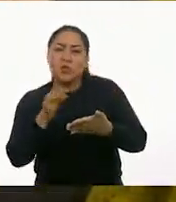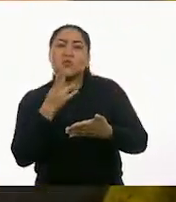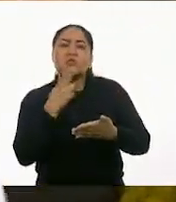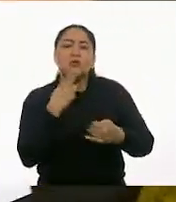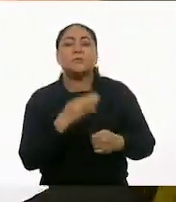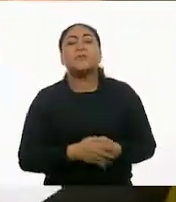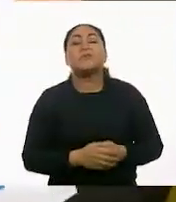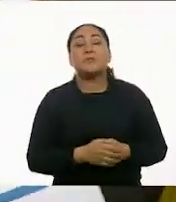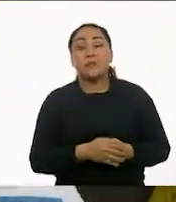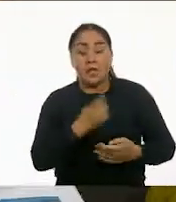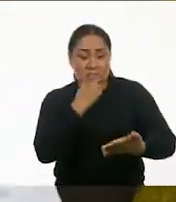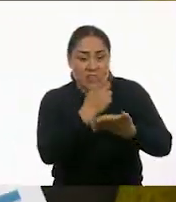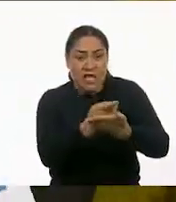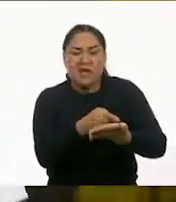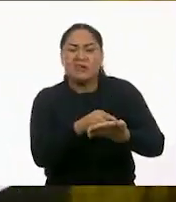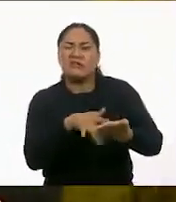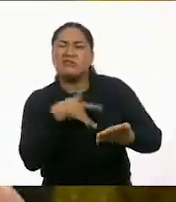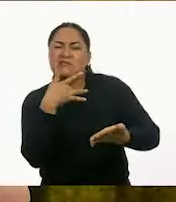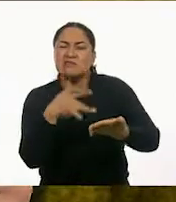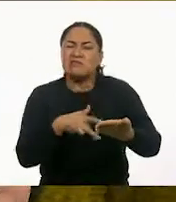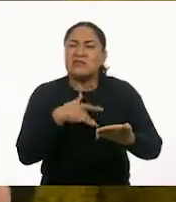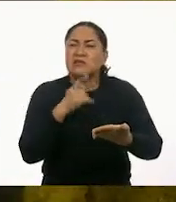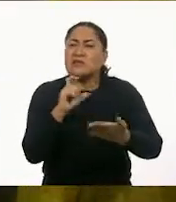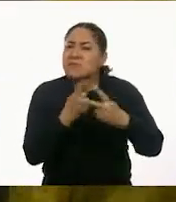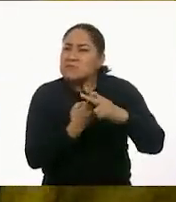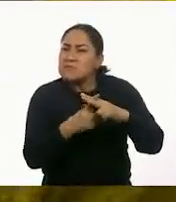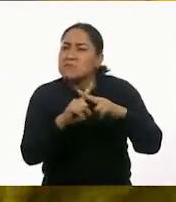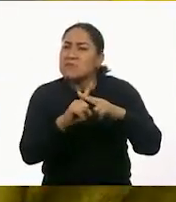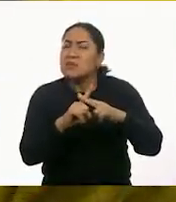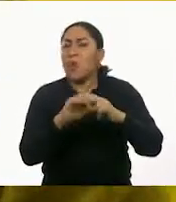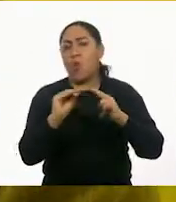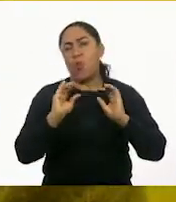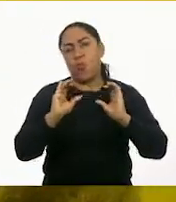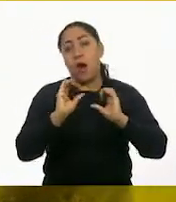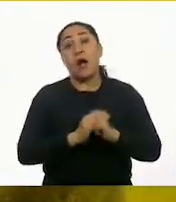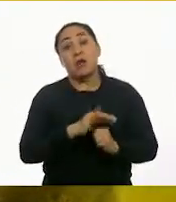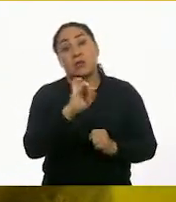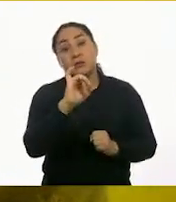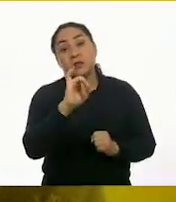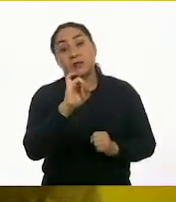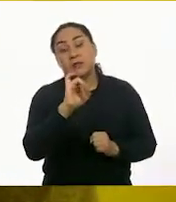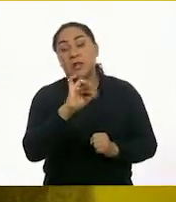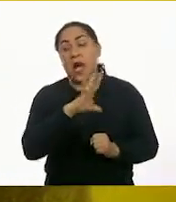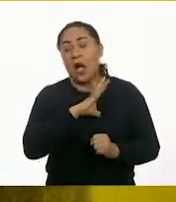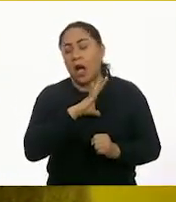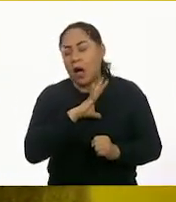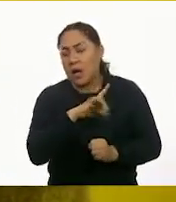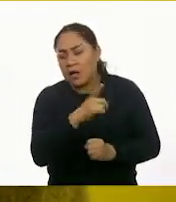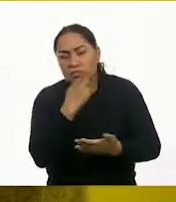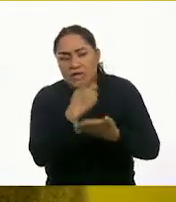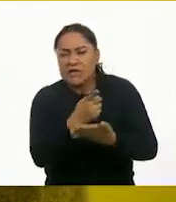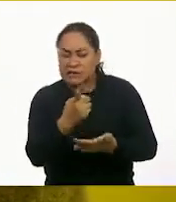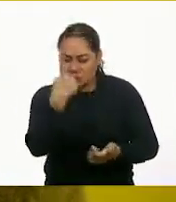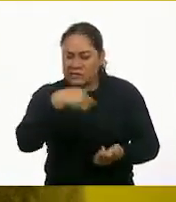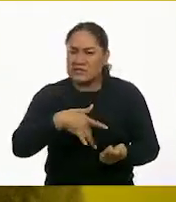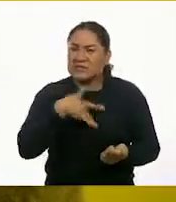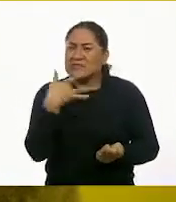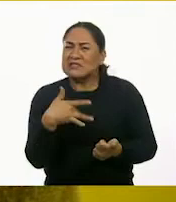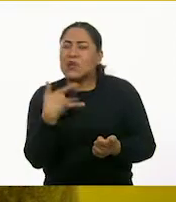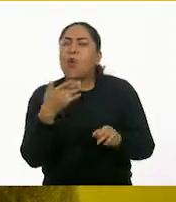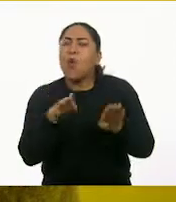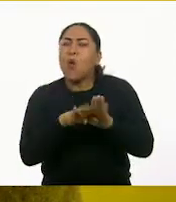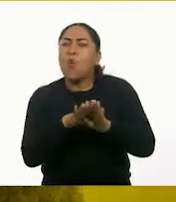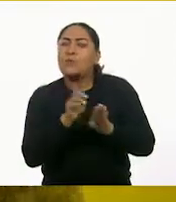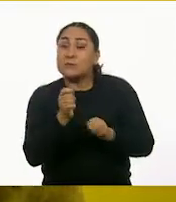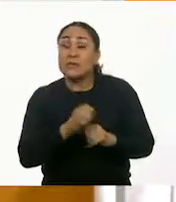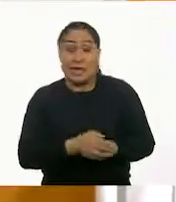síntomas o cuidados? Sí, los síntomas son... Y aquí nos muestra un listado de los síntomas. Fíjate, entonces, ese folleto